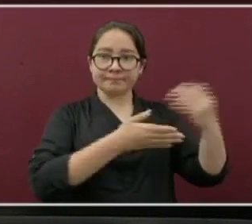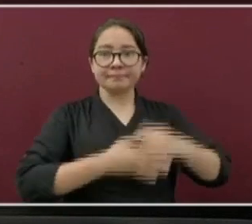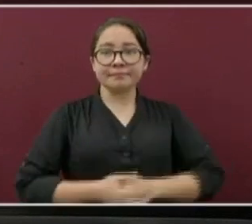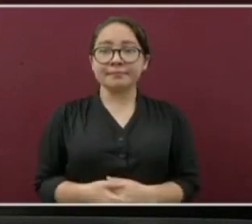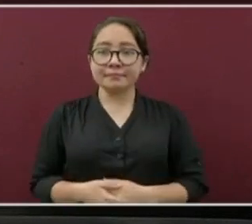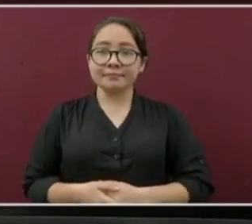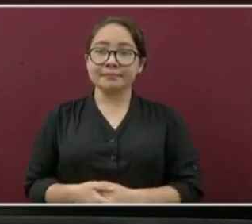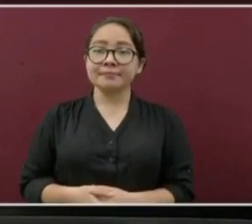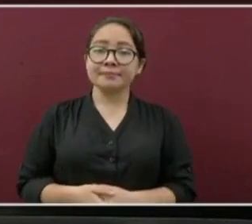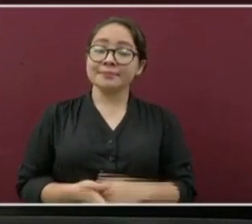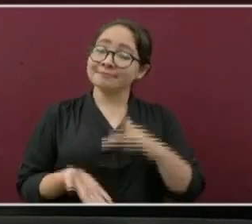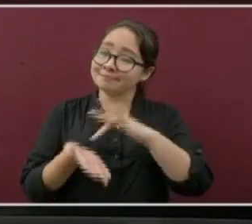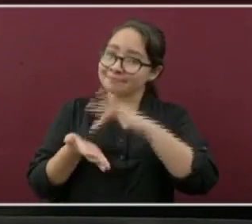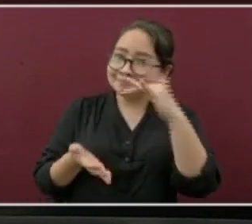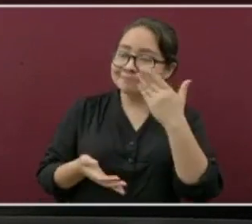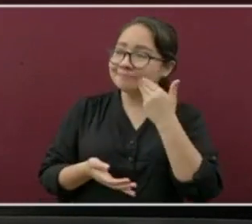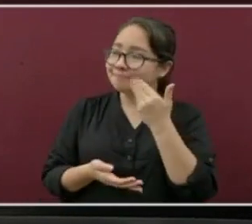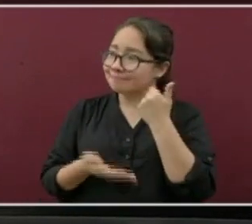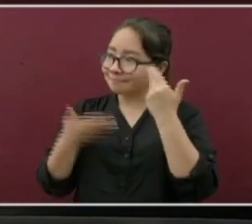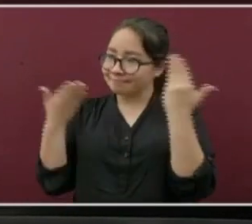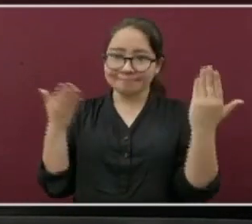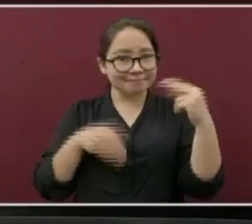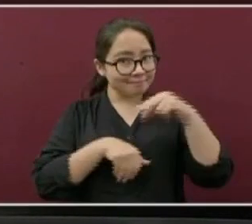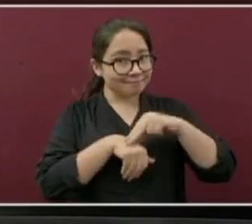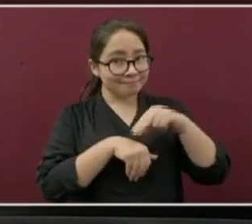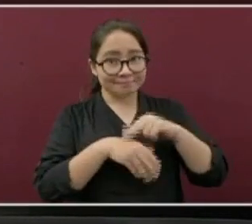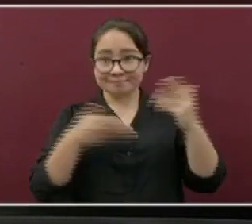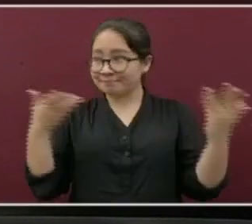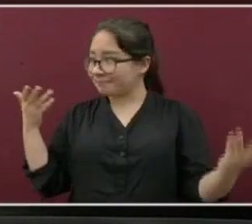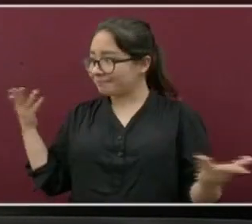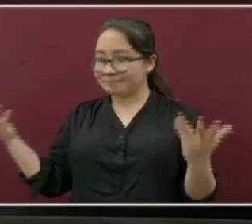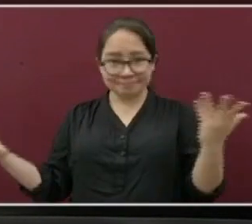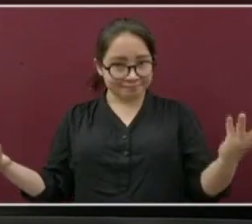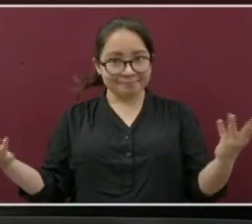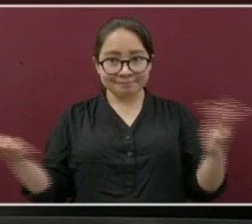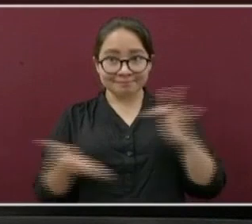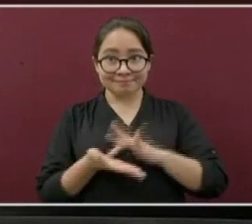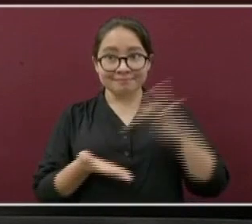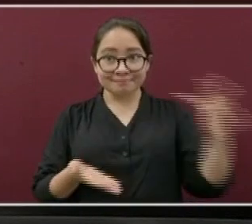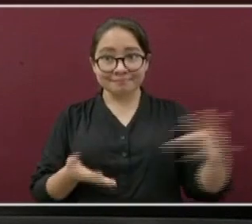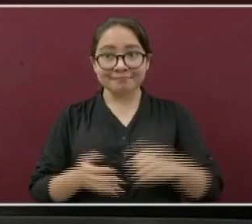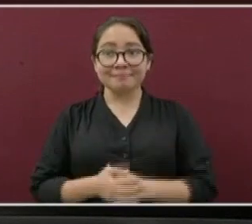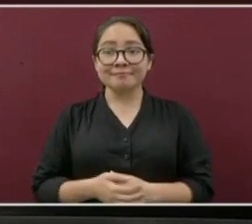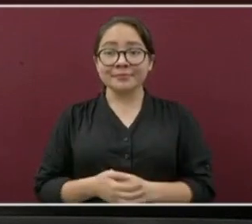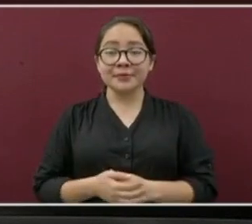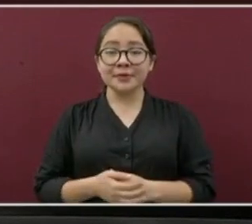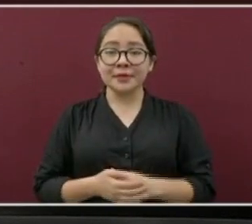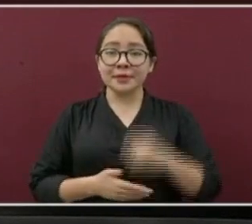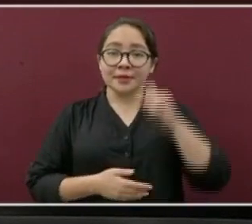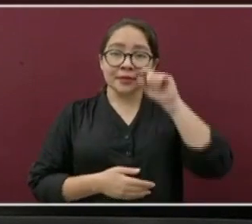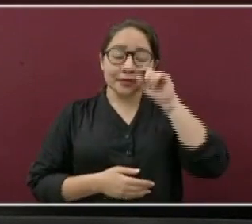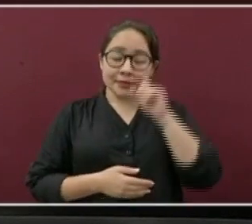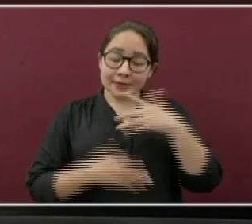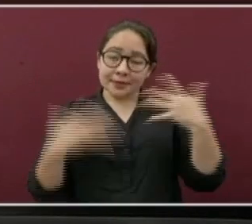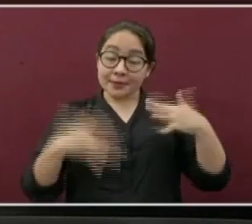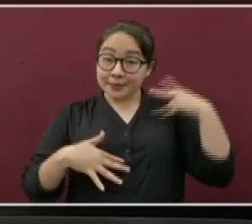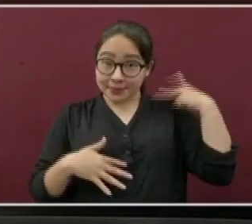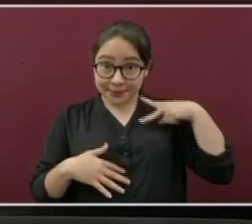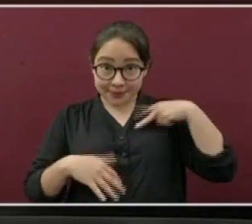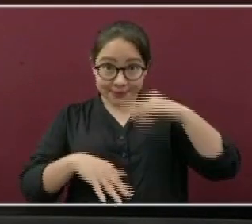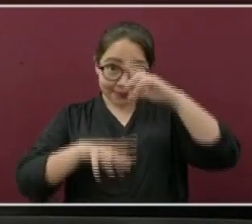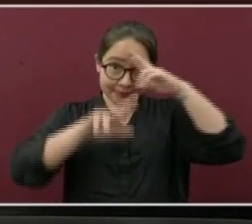Muchas gracias, muy amables doctora, muchas gracias doctor Avendaño, muchas gracias. Respetable familia veracruzana,